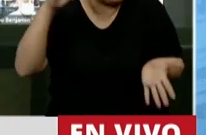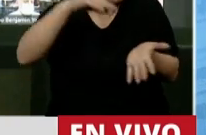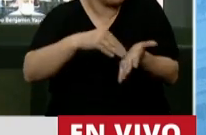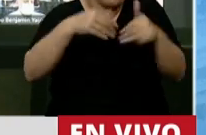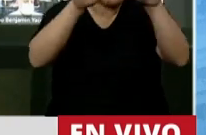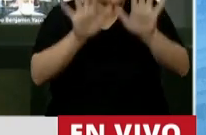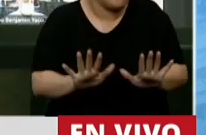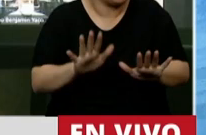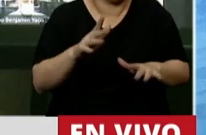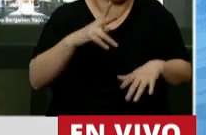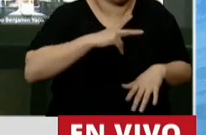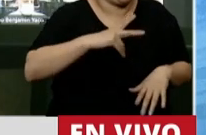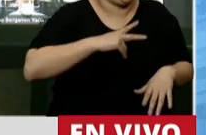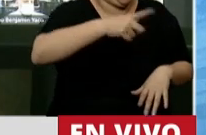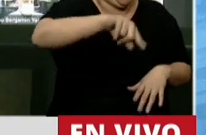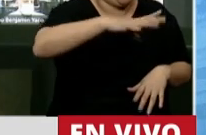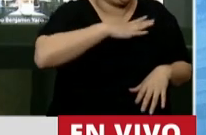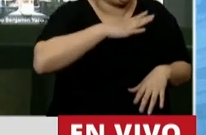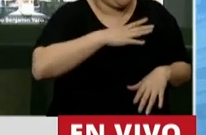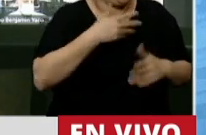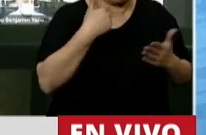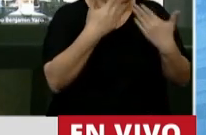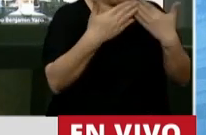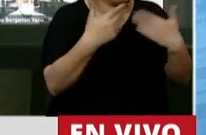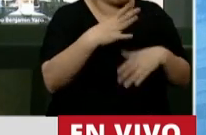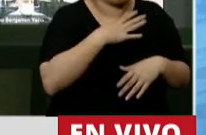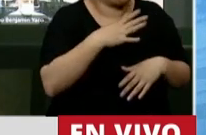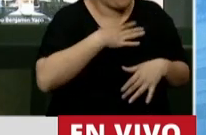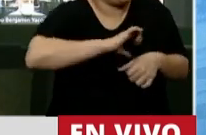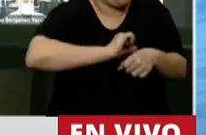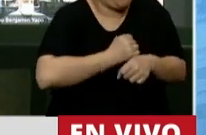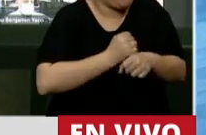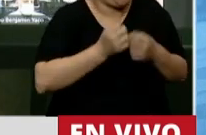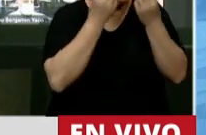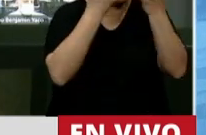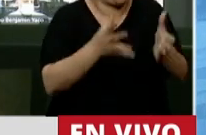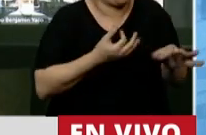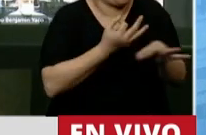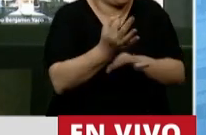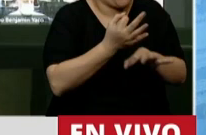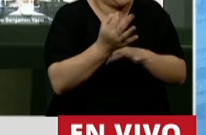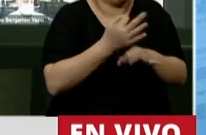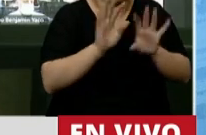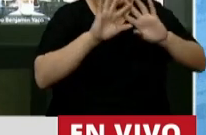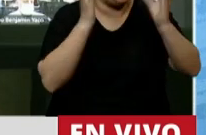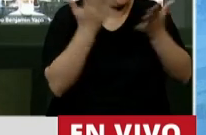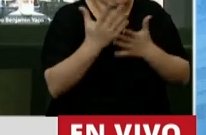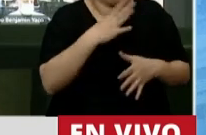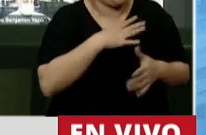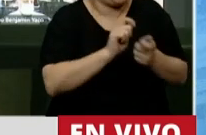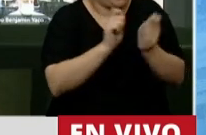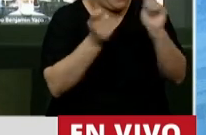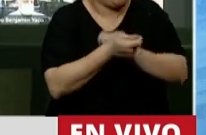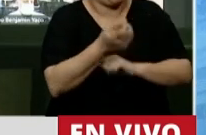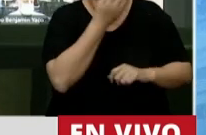capacitación en el ámbito privado, nos queda todavía debatir y aprobar y mejorar la ley de educación ambiental, sumar también